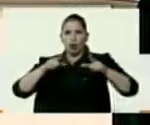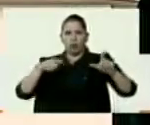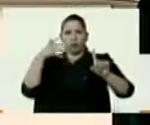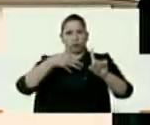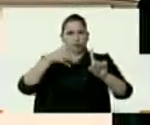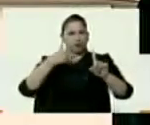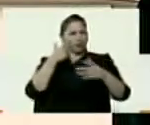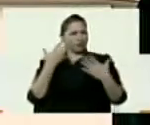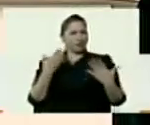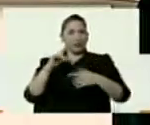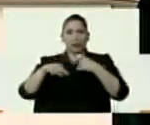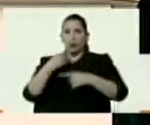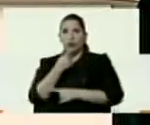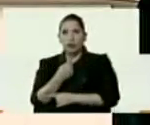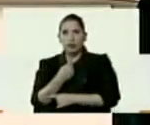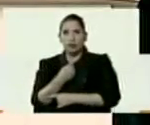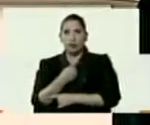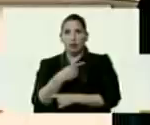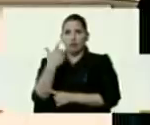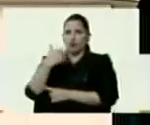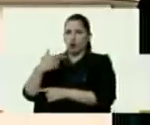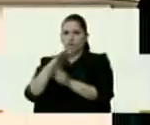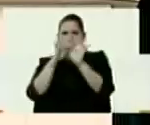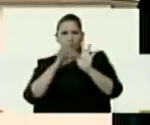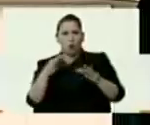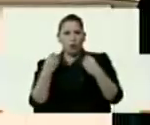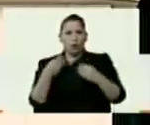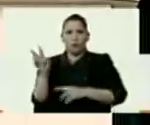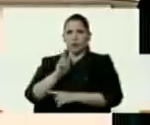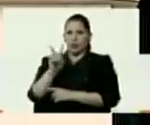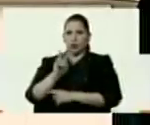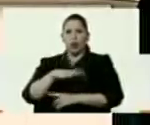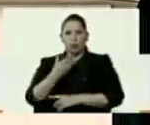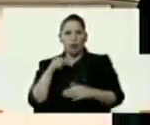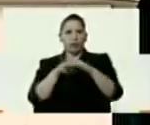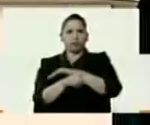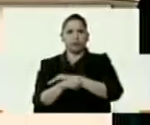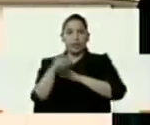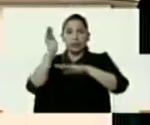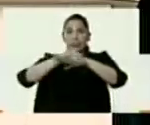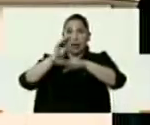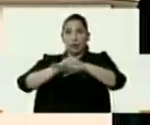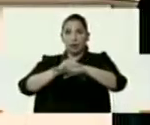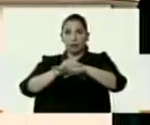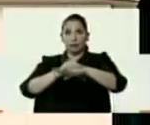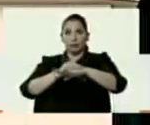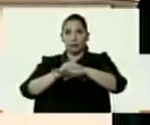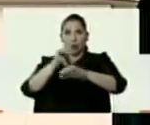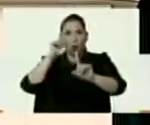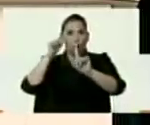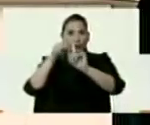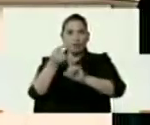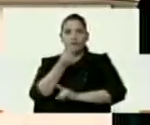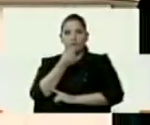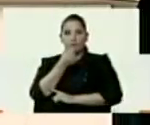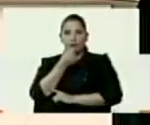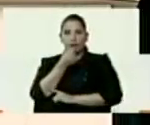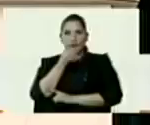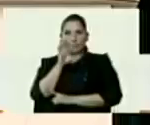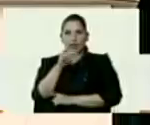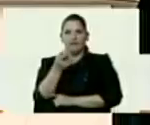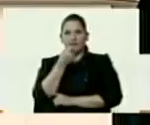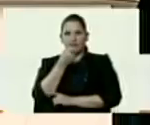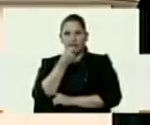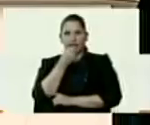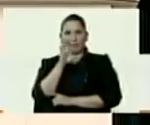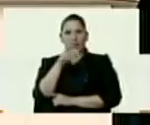etcétera, etcétera. Después dicen que hay que buscar la forma de que Venezuela pueda penetrar, y llaman, el objetivo verde, el país verde. Y el